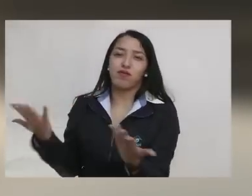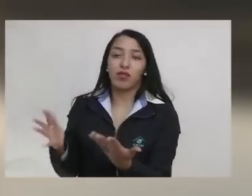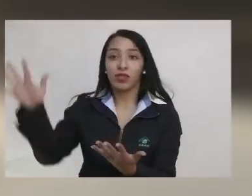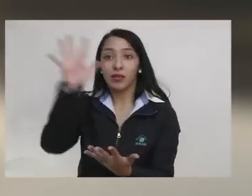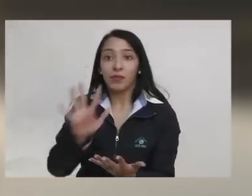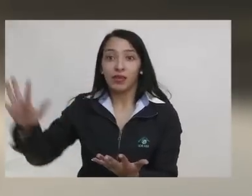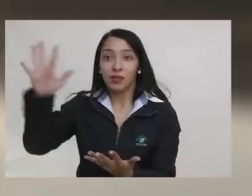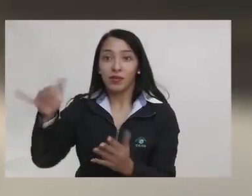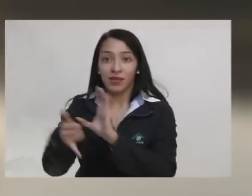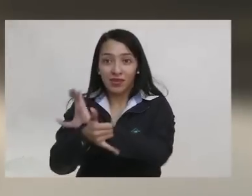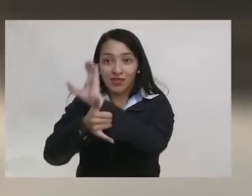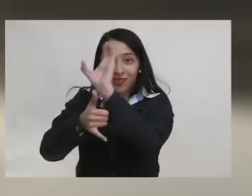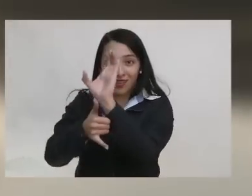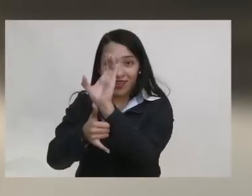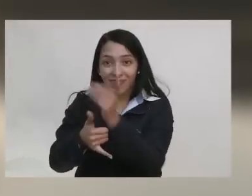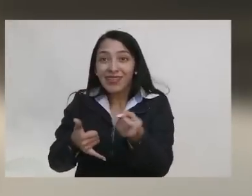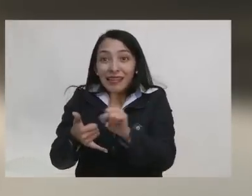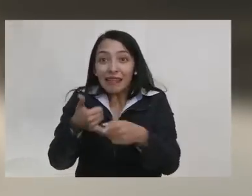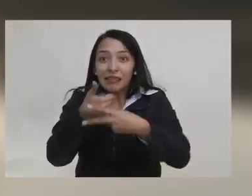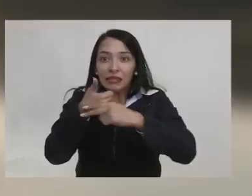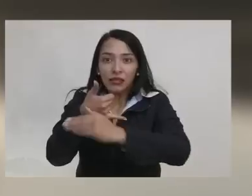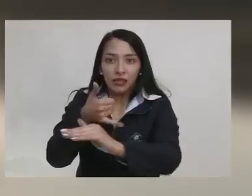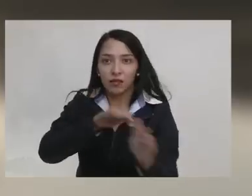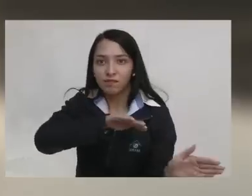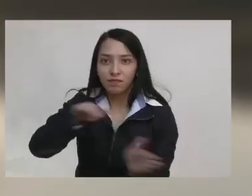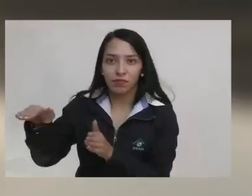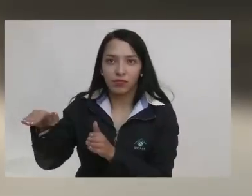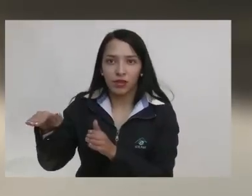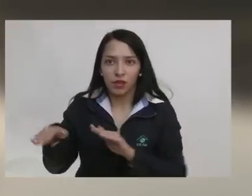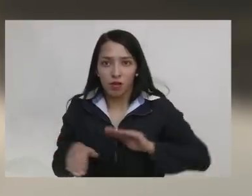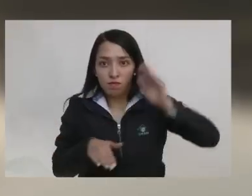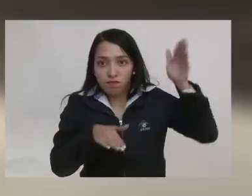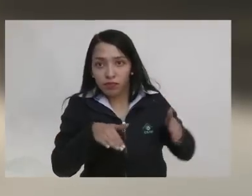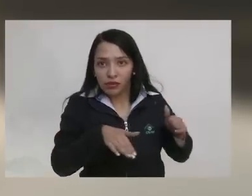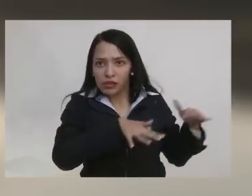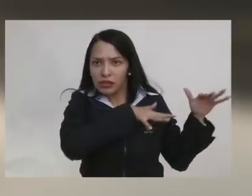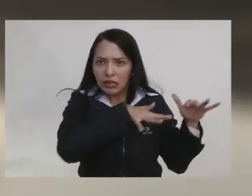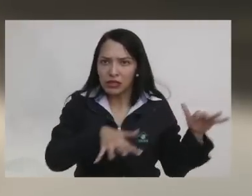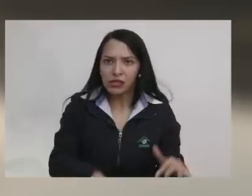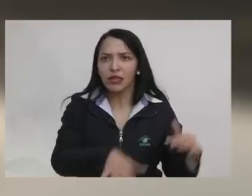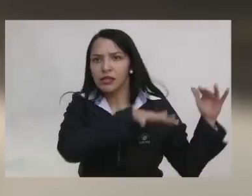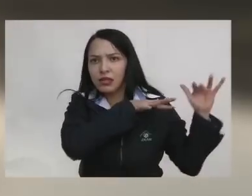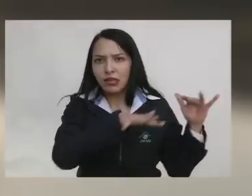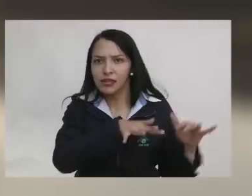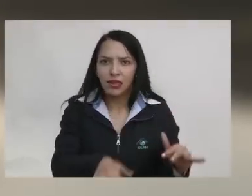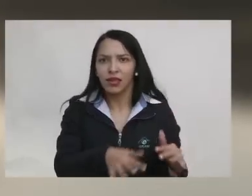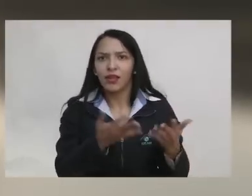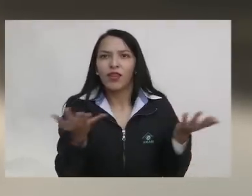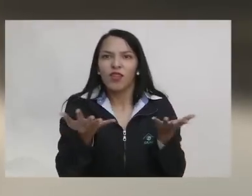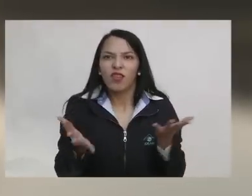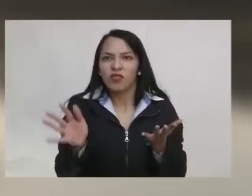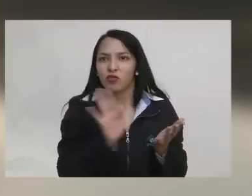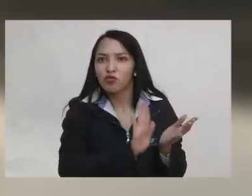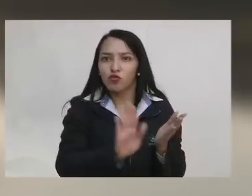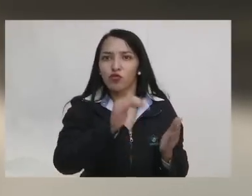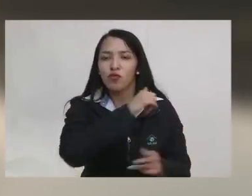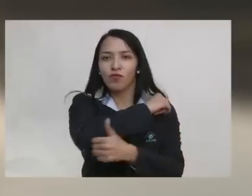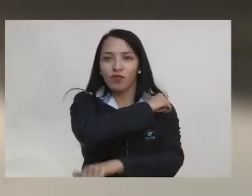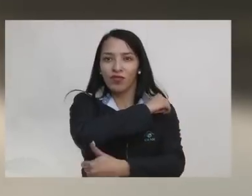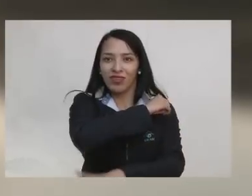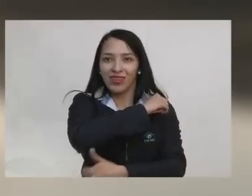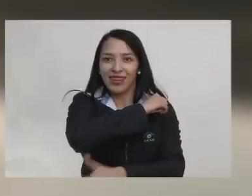Caribe y Andina. Alerta roja por deslizamientos de tierra en sectores inestables de alta pendiente en Boyacá, Santander, Casanare.